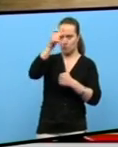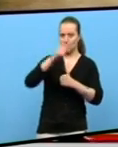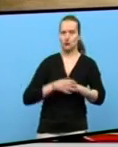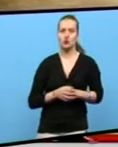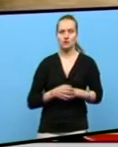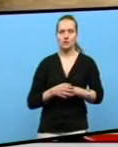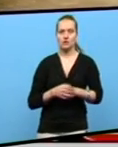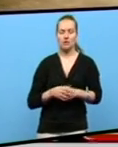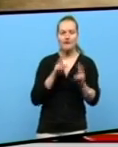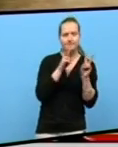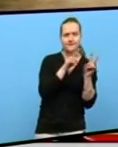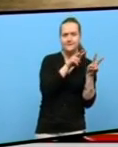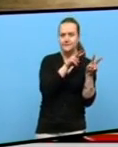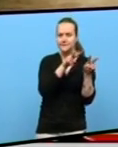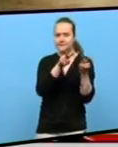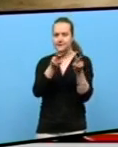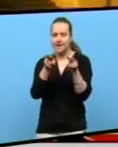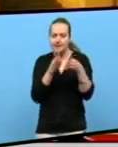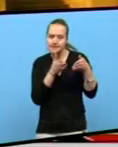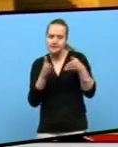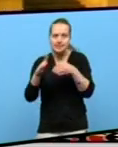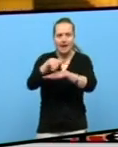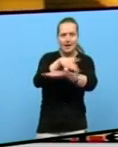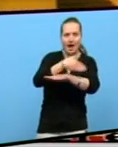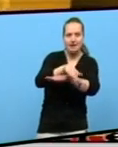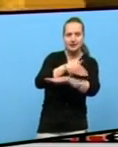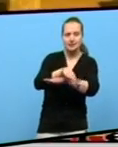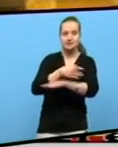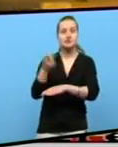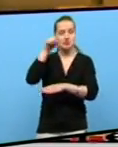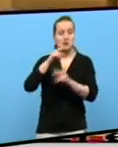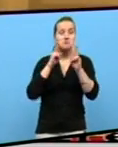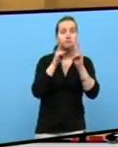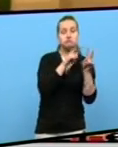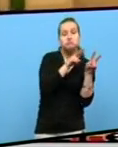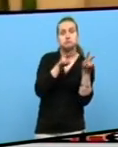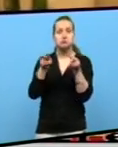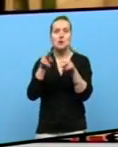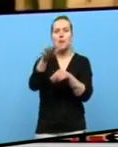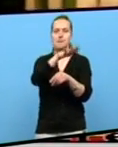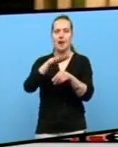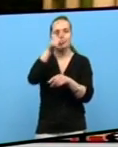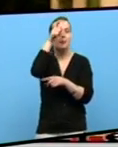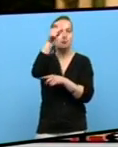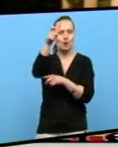Asexándonos a mirada polas callejuelas, así como contemplando a plaza do pobo